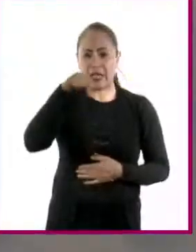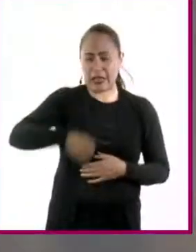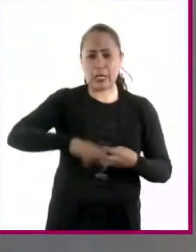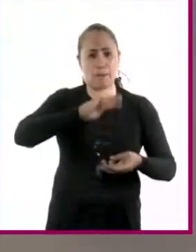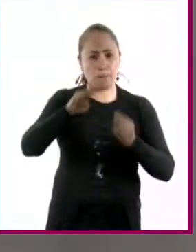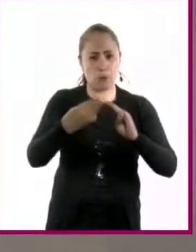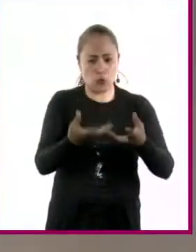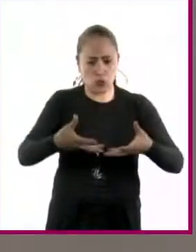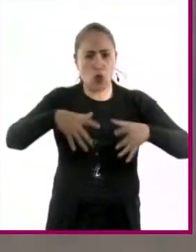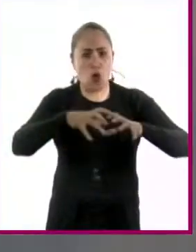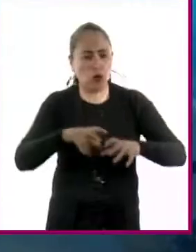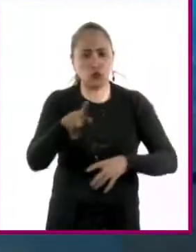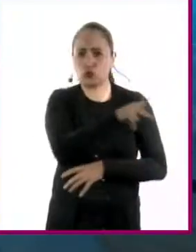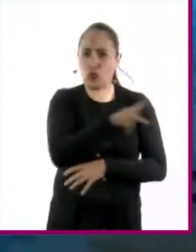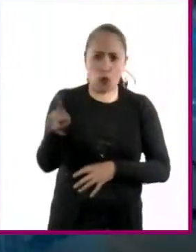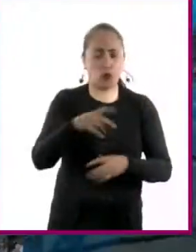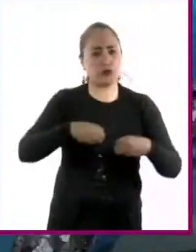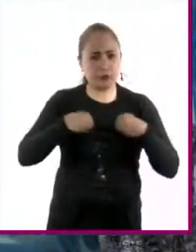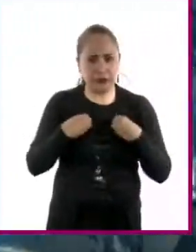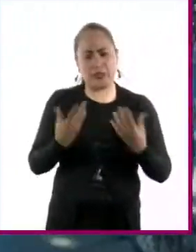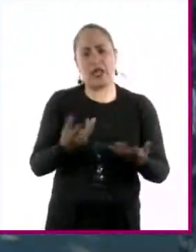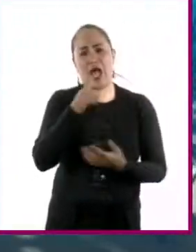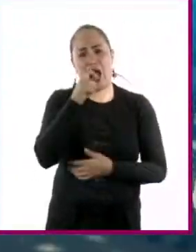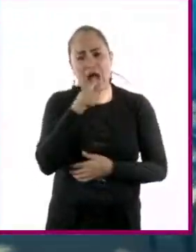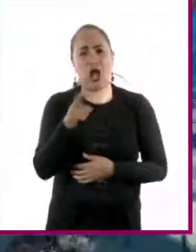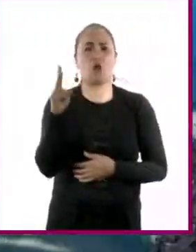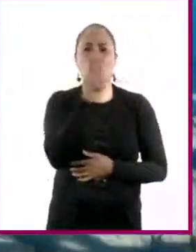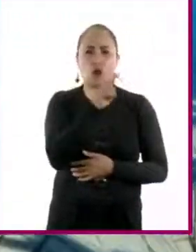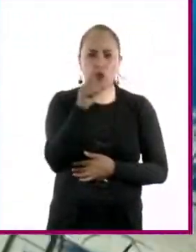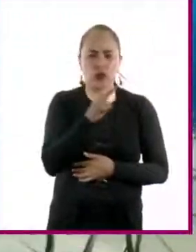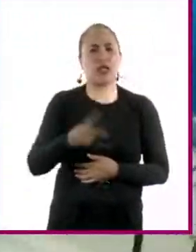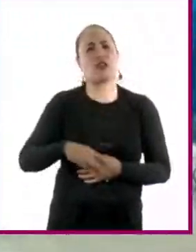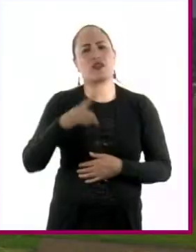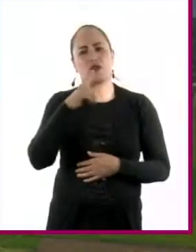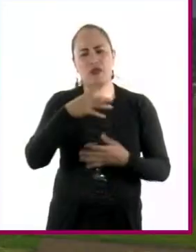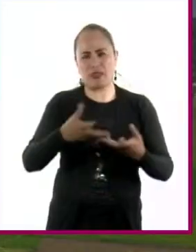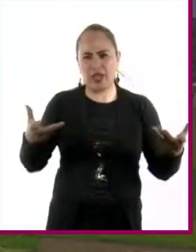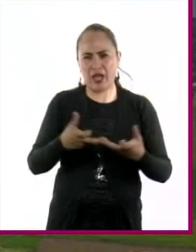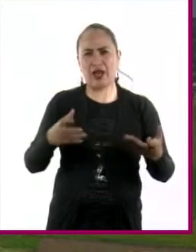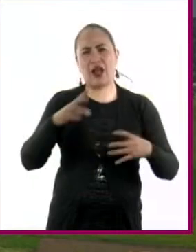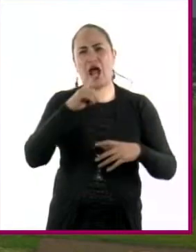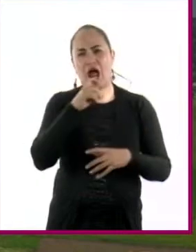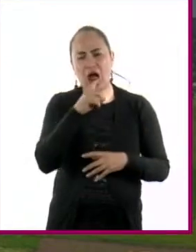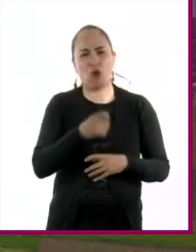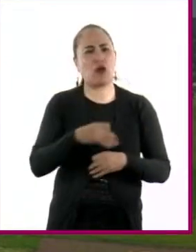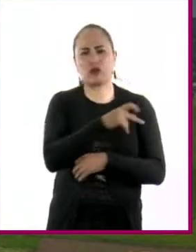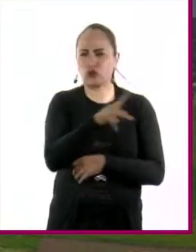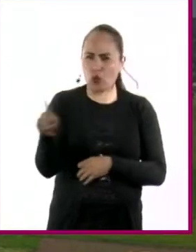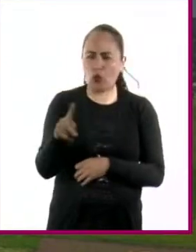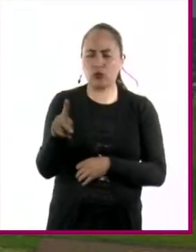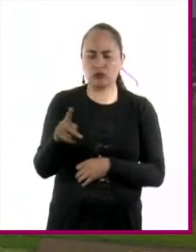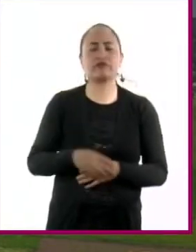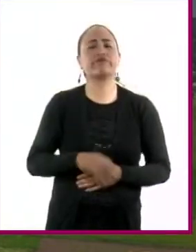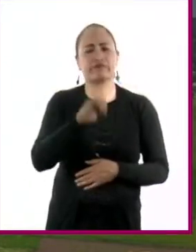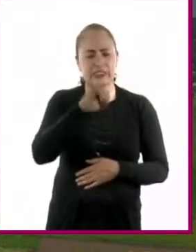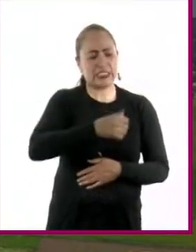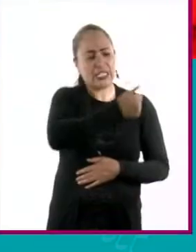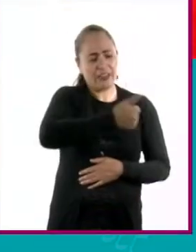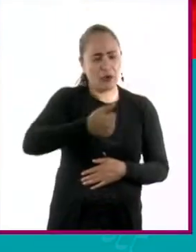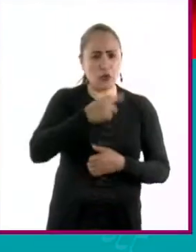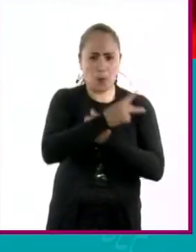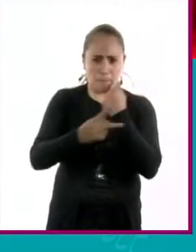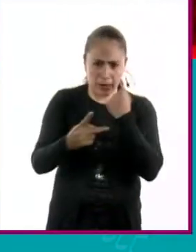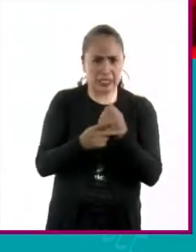compartido y sus recursos naturales como el agua, el aire y la tierra también lo son, de modo que es responsabilidad de todas las naciones